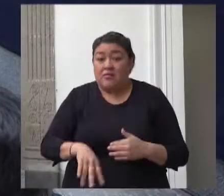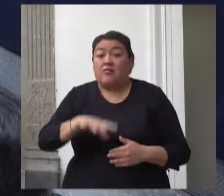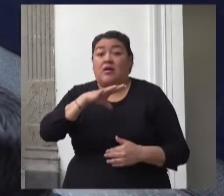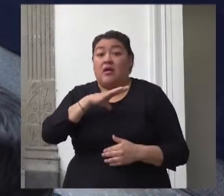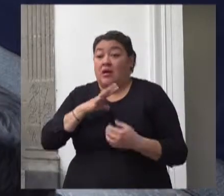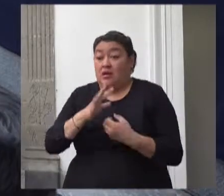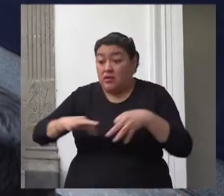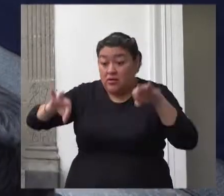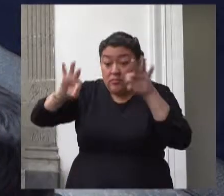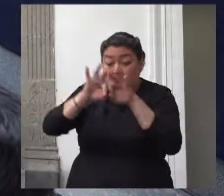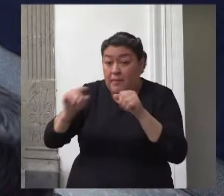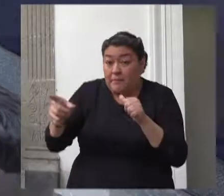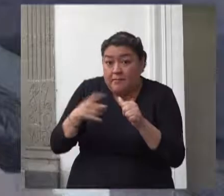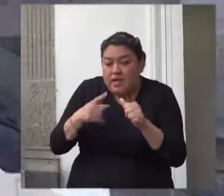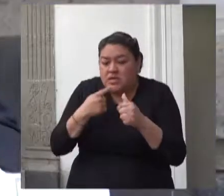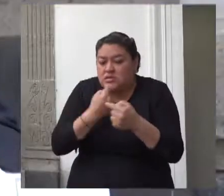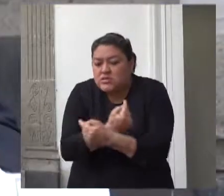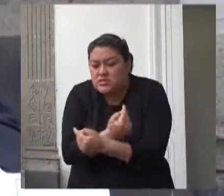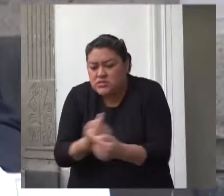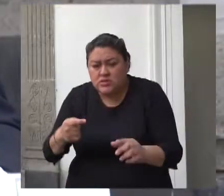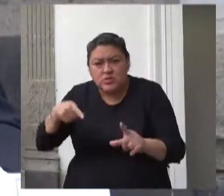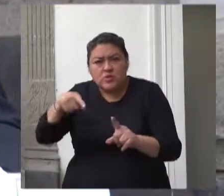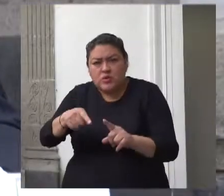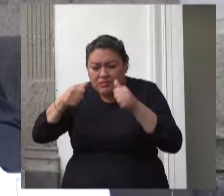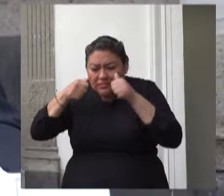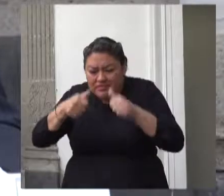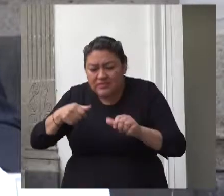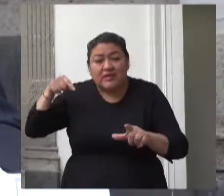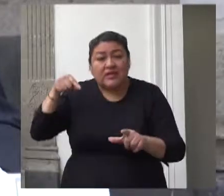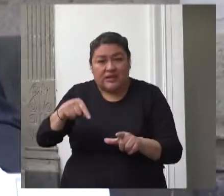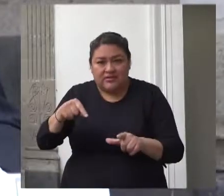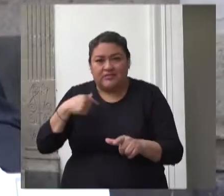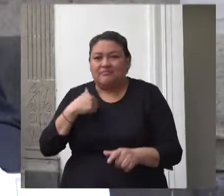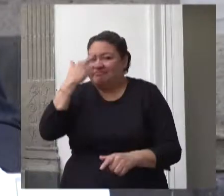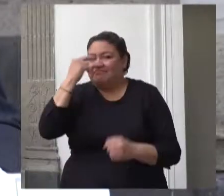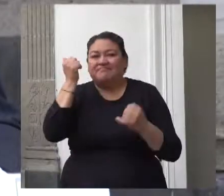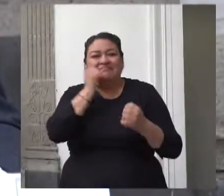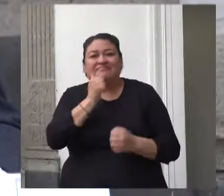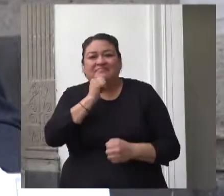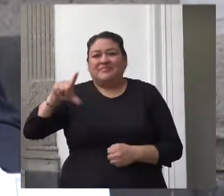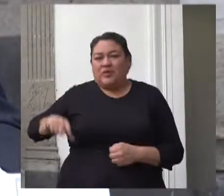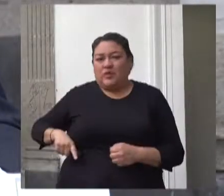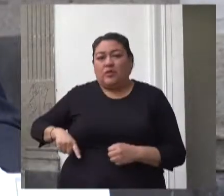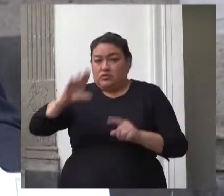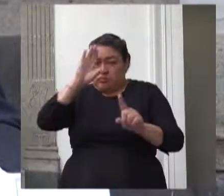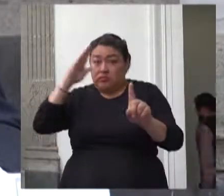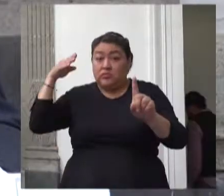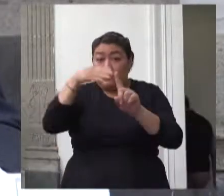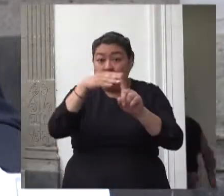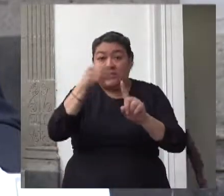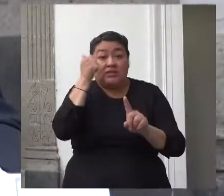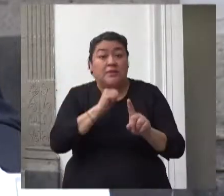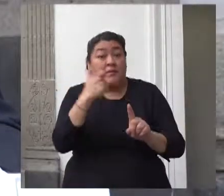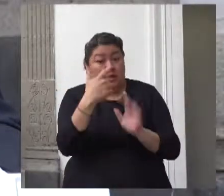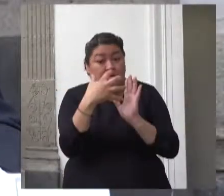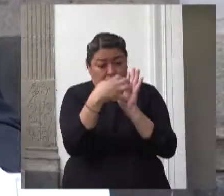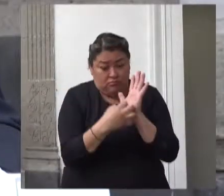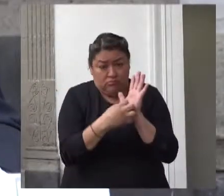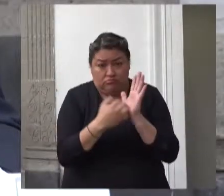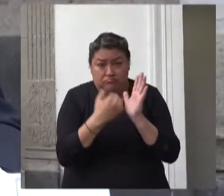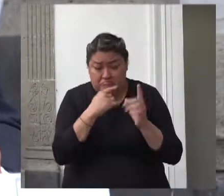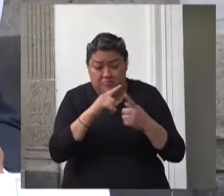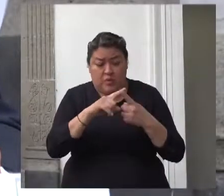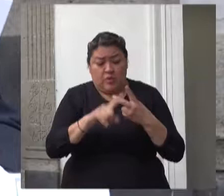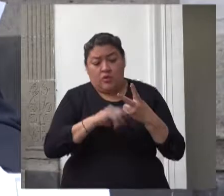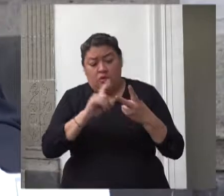involucrados y de los objetivos de la administración pública tales como la austeridad en el gasto público